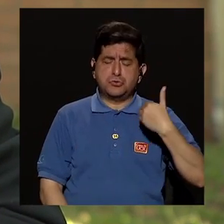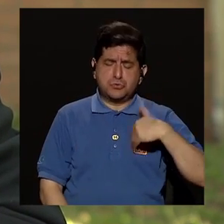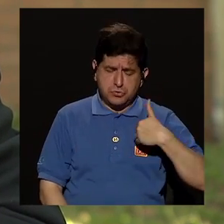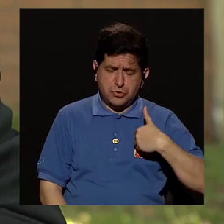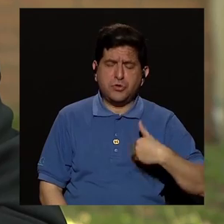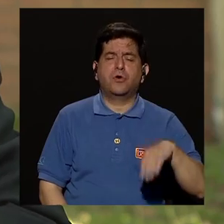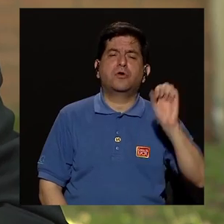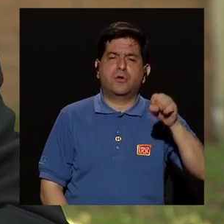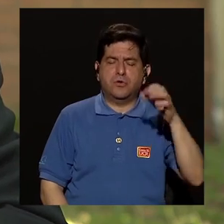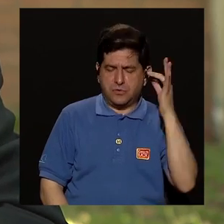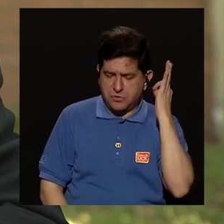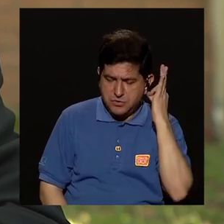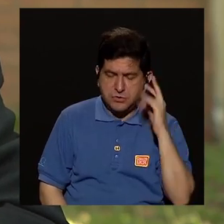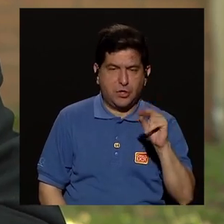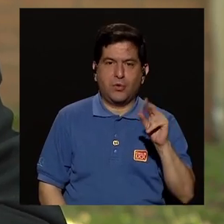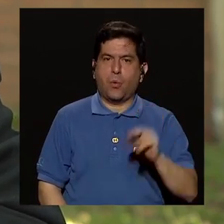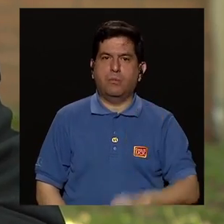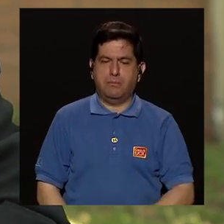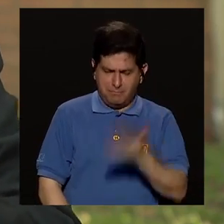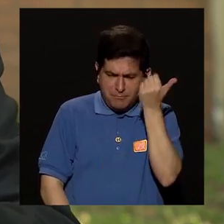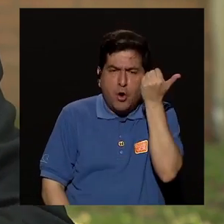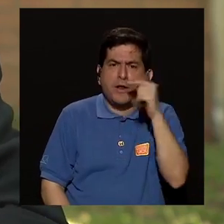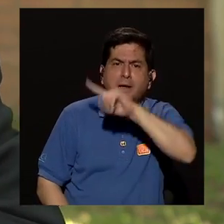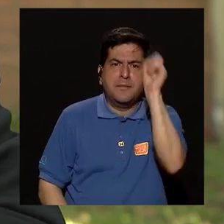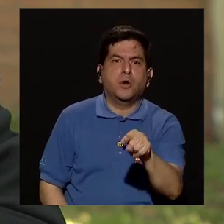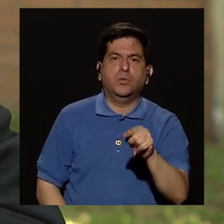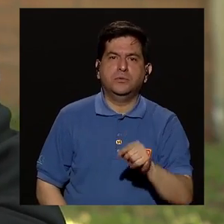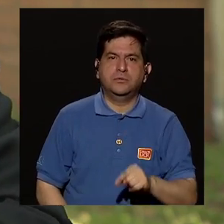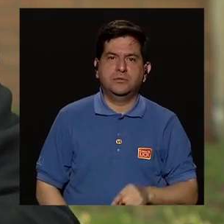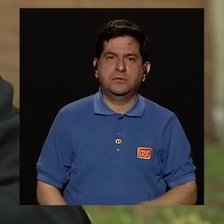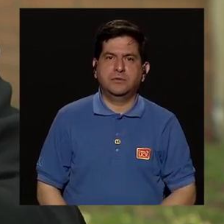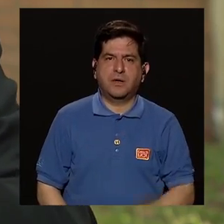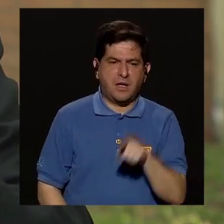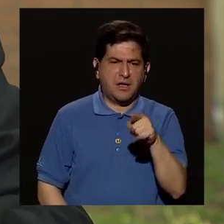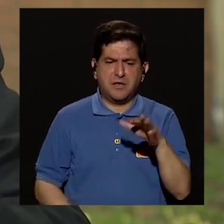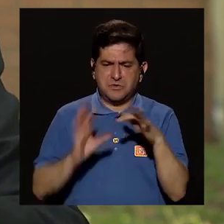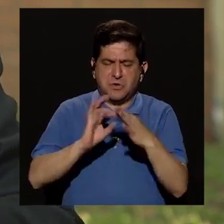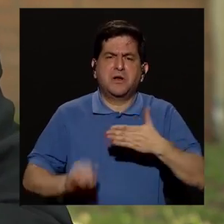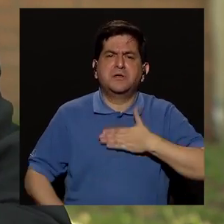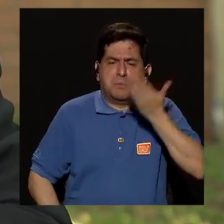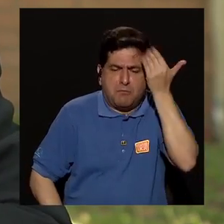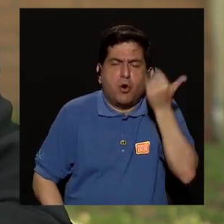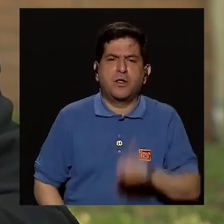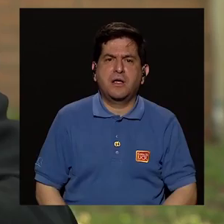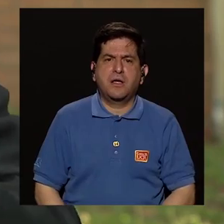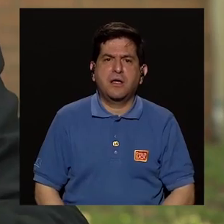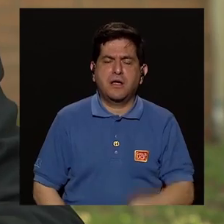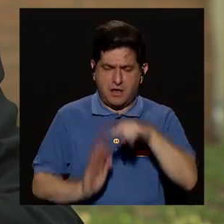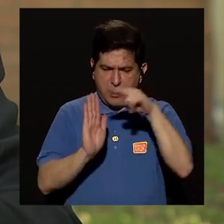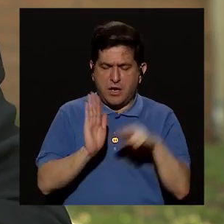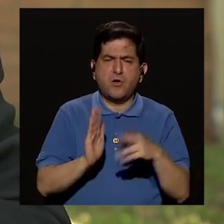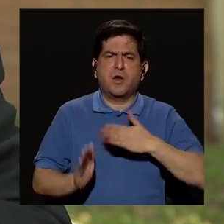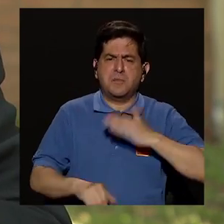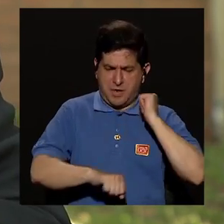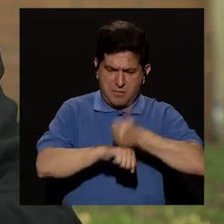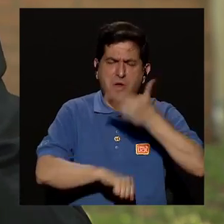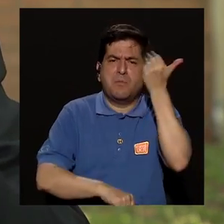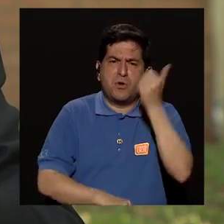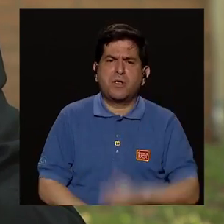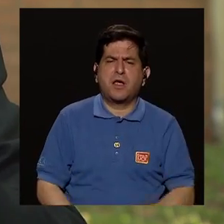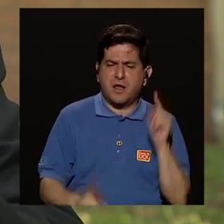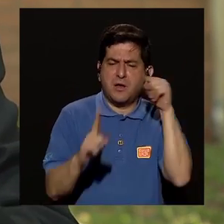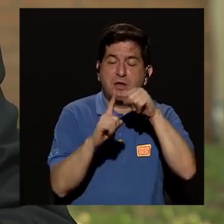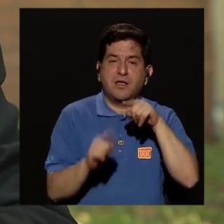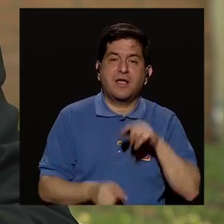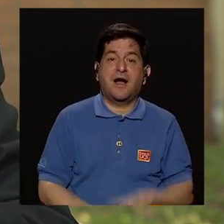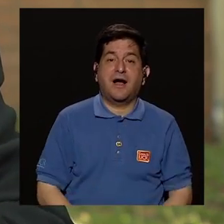sí señor, sí señora y ya. No, el adolescente ¿y por qué? ¿y eso qué tiene que ver conmigo? ¿y por qué usted me puso esa norma? ¿y cuál es el